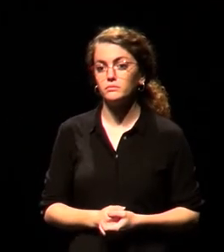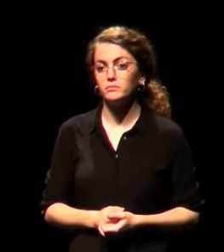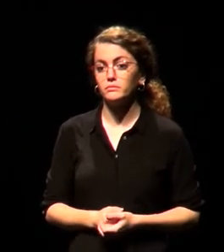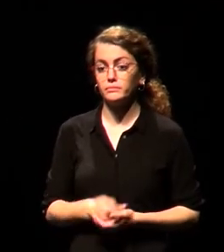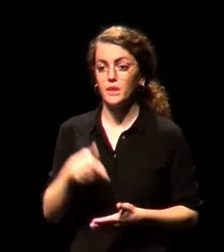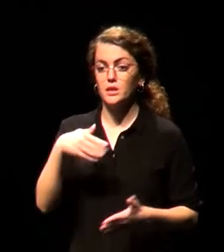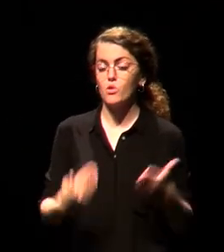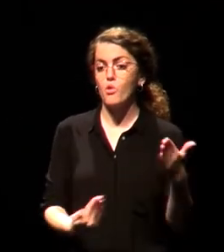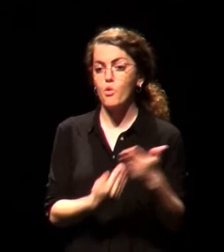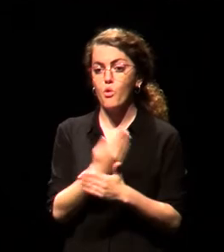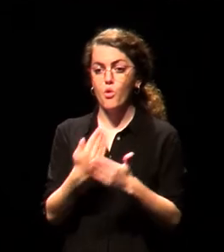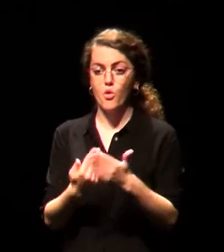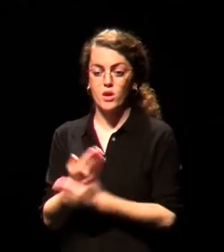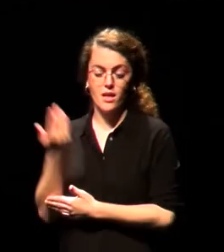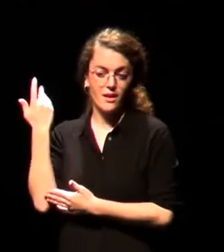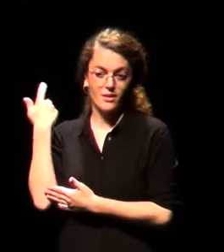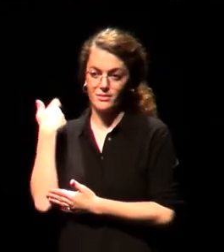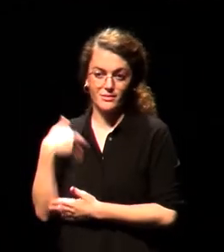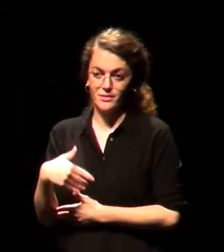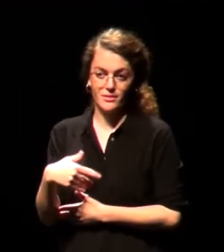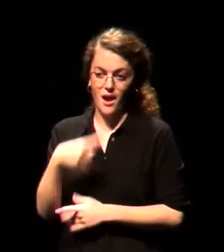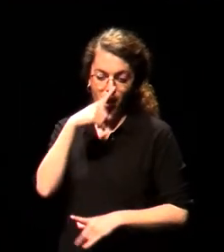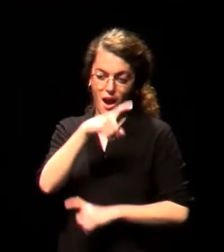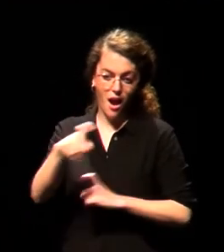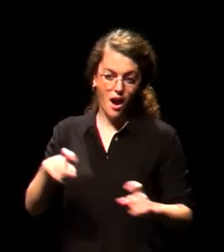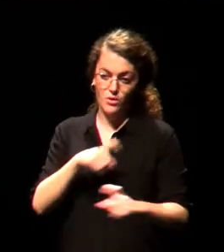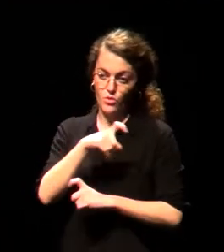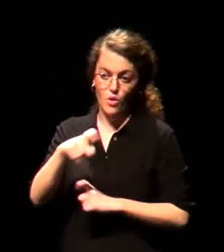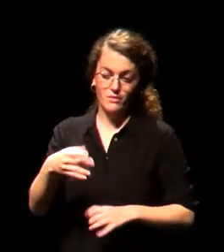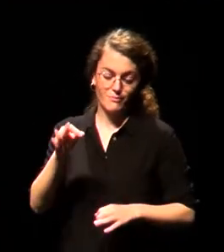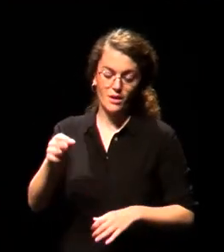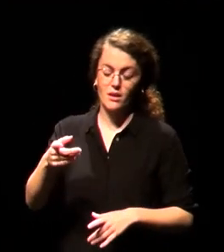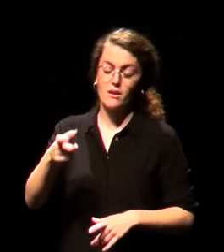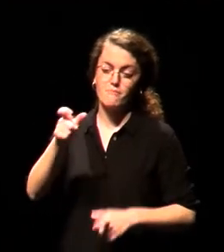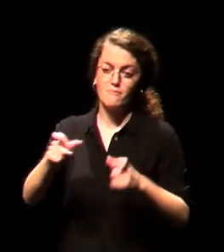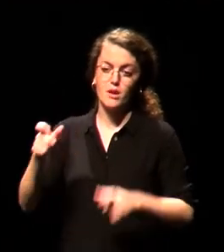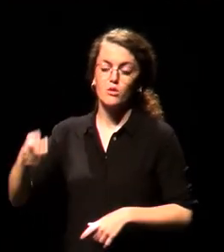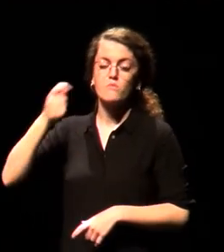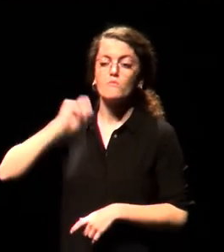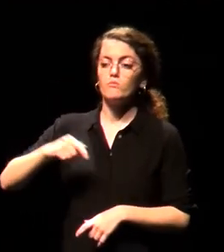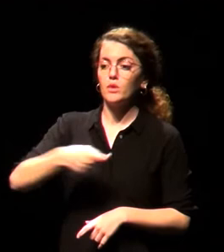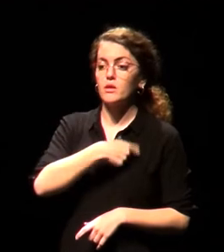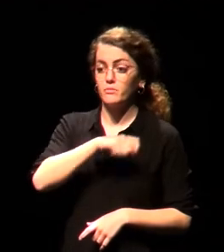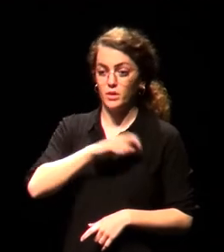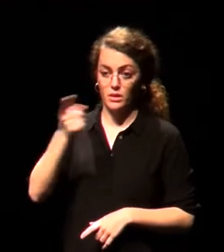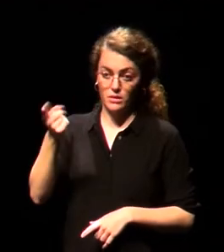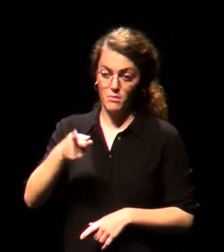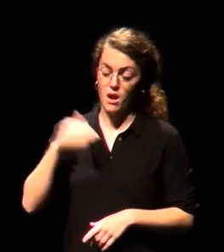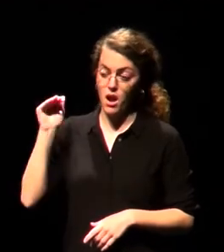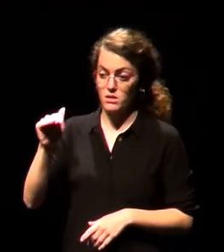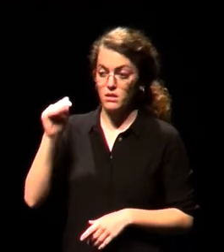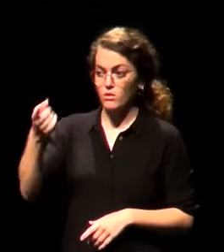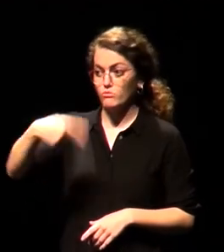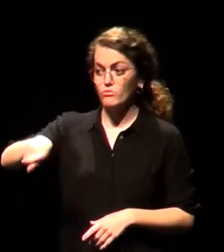Estas jornadas forman ya parte de la Agenda Anual para Numerosos Profesionales Españoles y del ámbito internacional que trabajan para las artes escénicas,